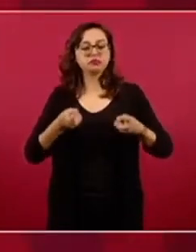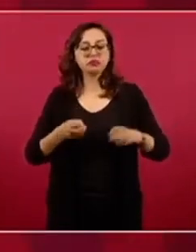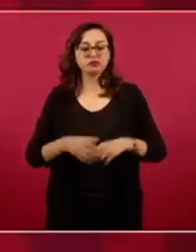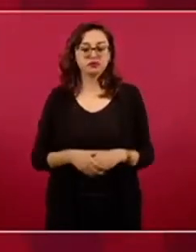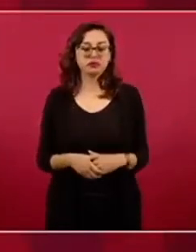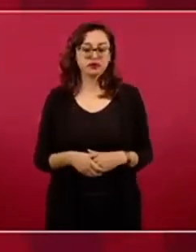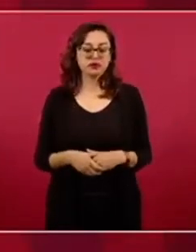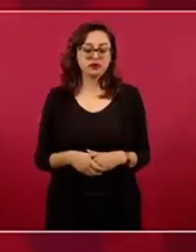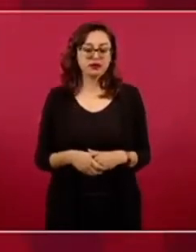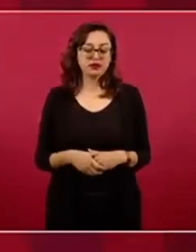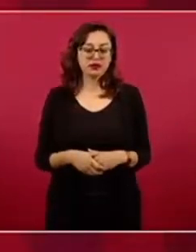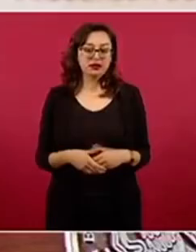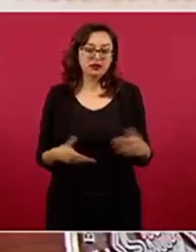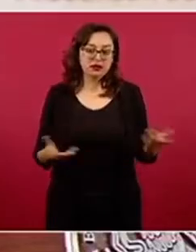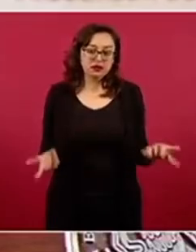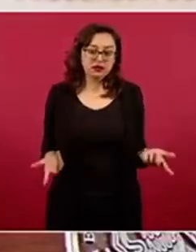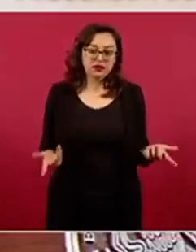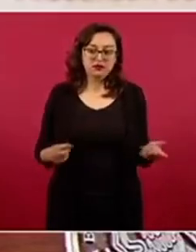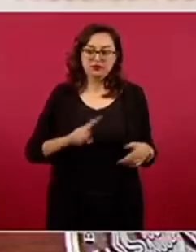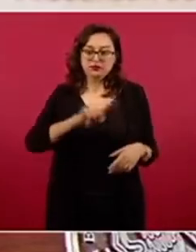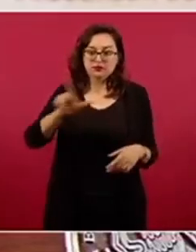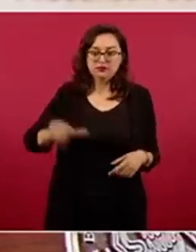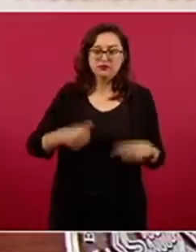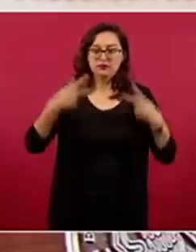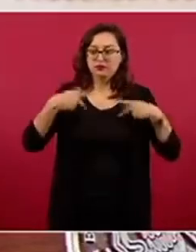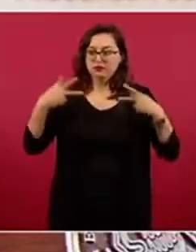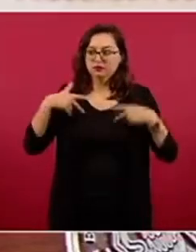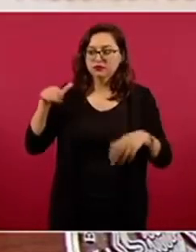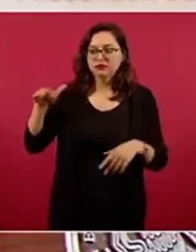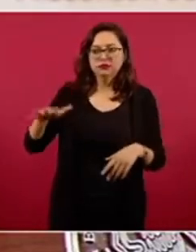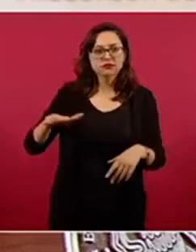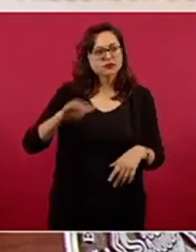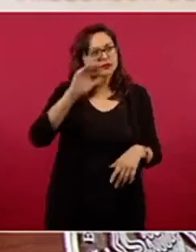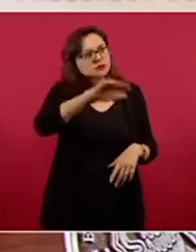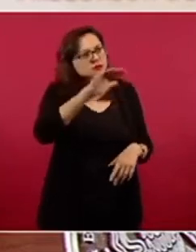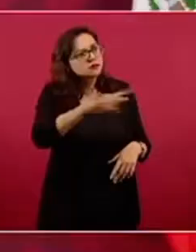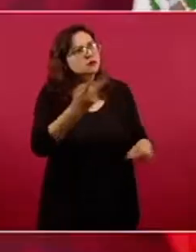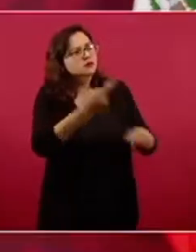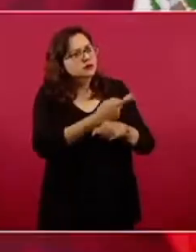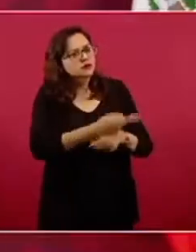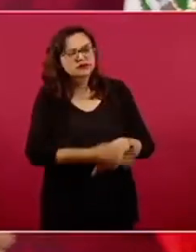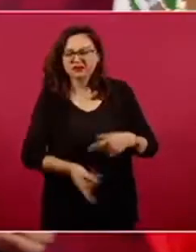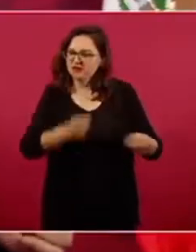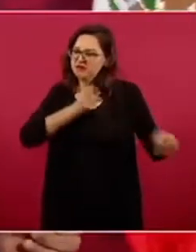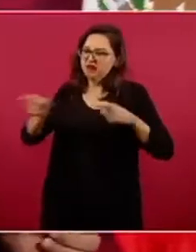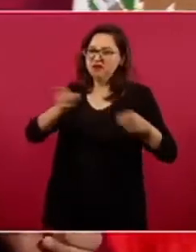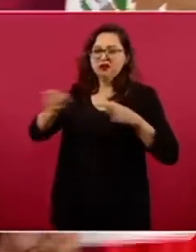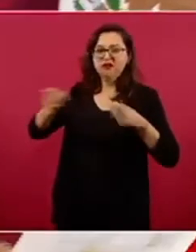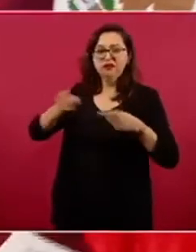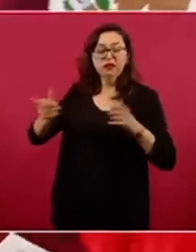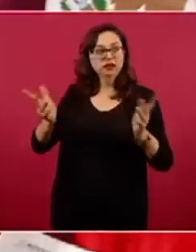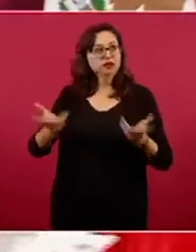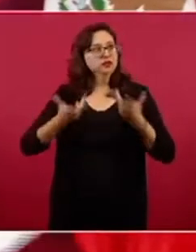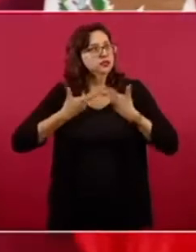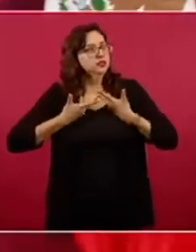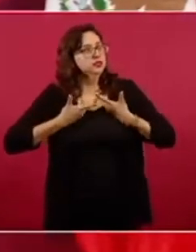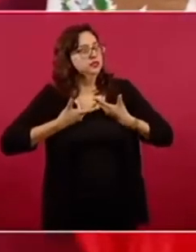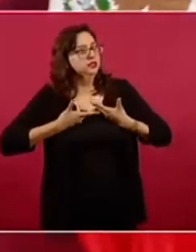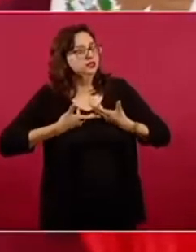llegaba la gente pobre a los ayuntamientos